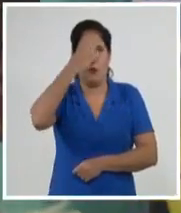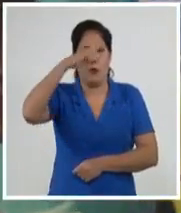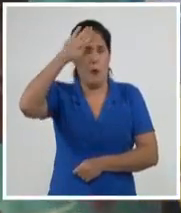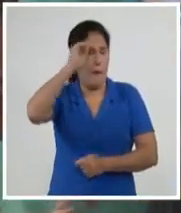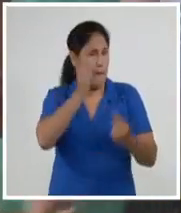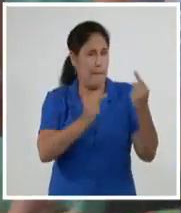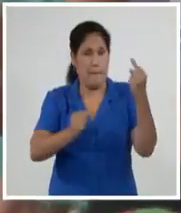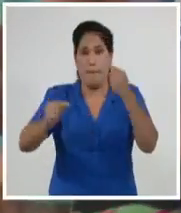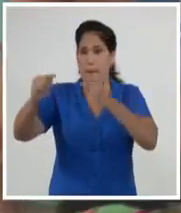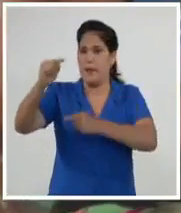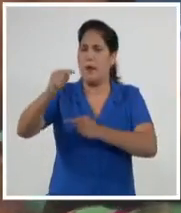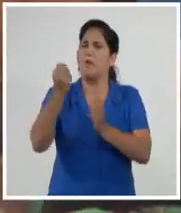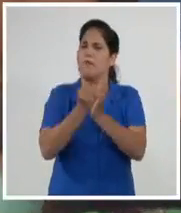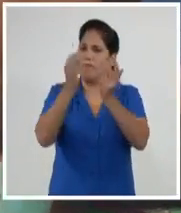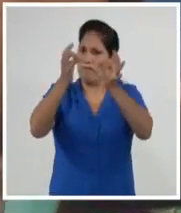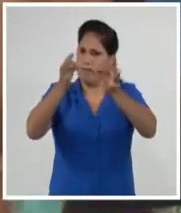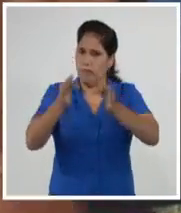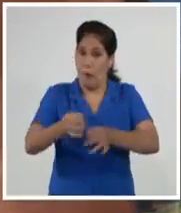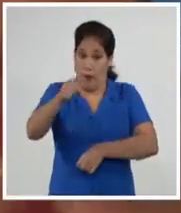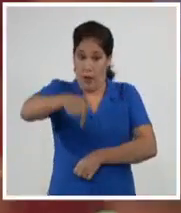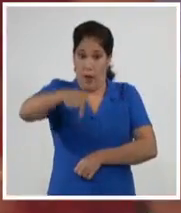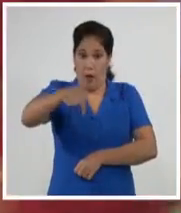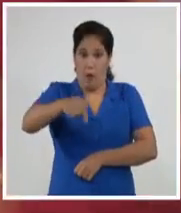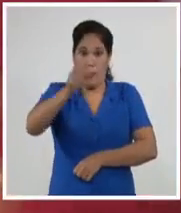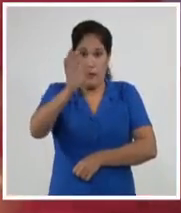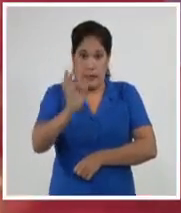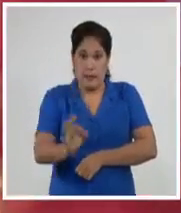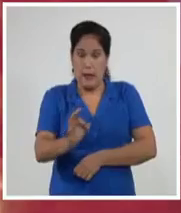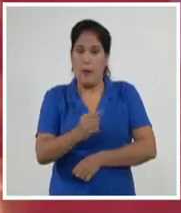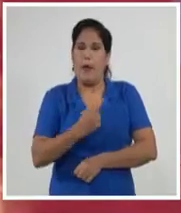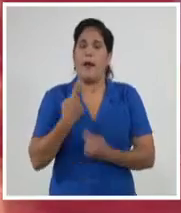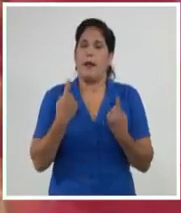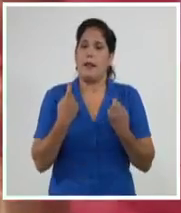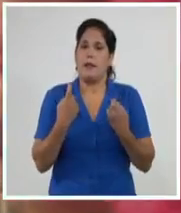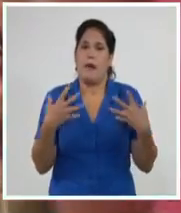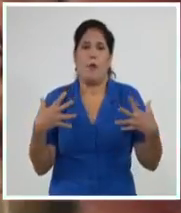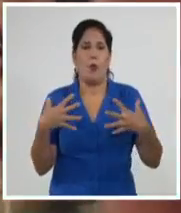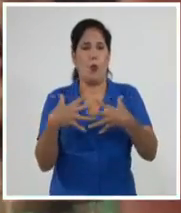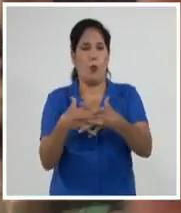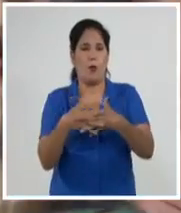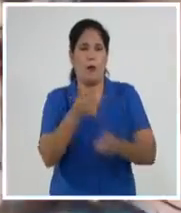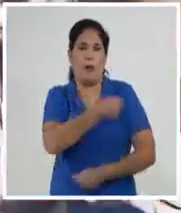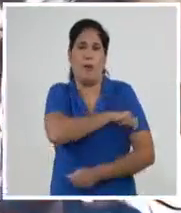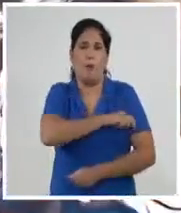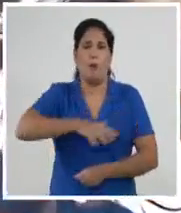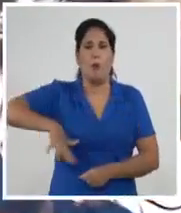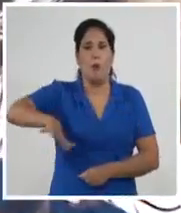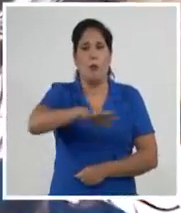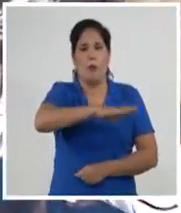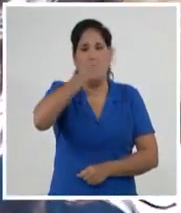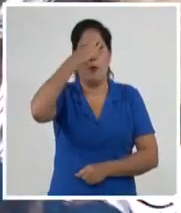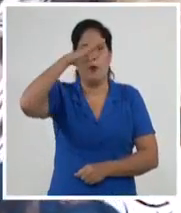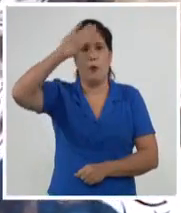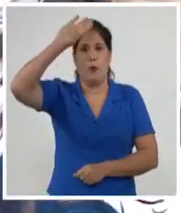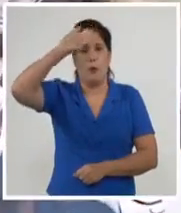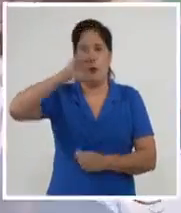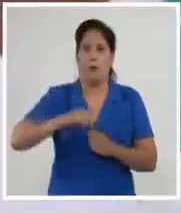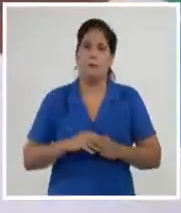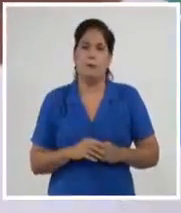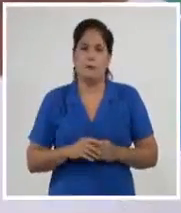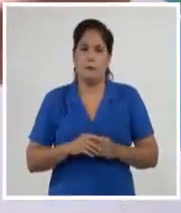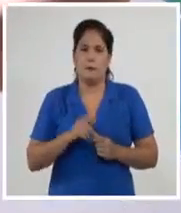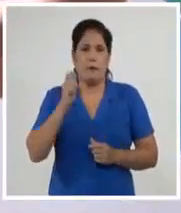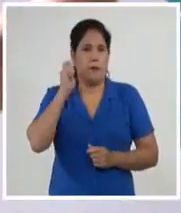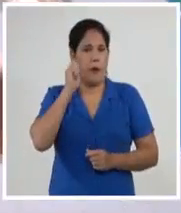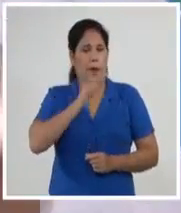cosas, con la certeza de que ahora, más que nunca, se necesita la unidad de la nación. Talía González, Sistema